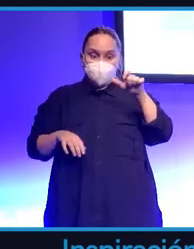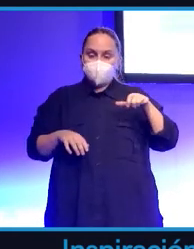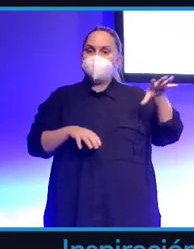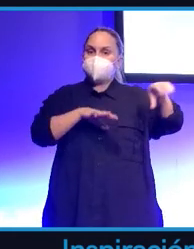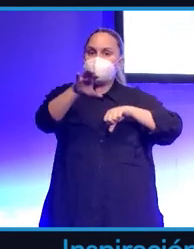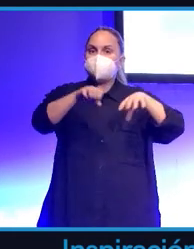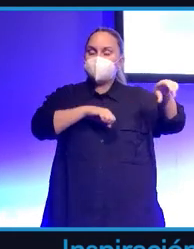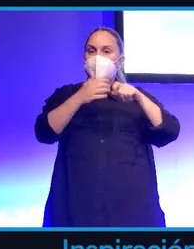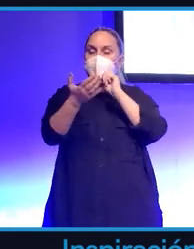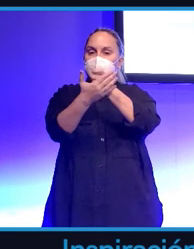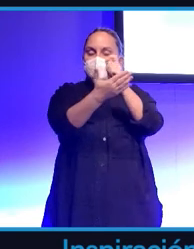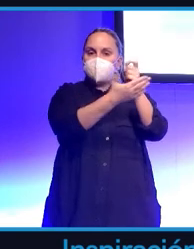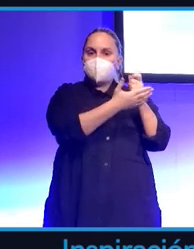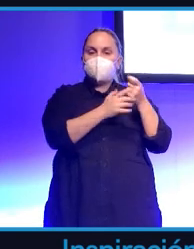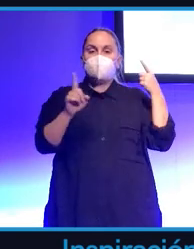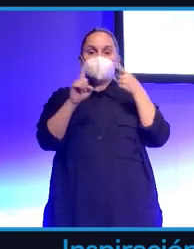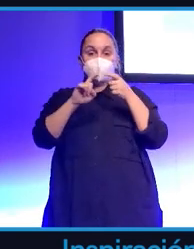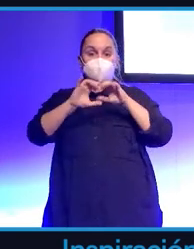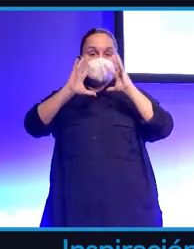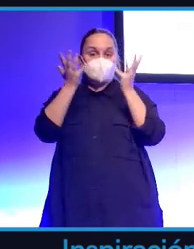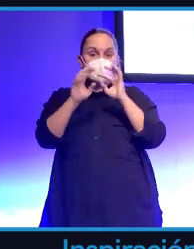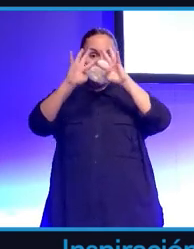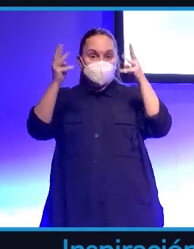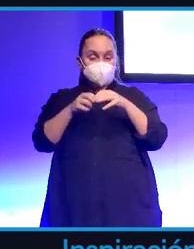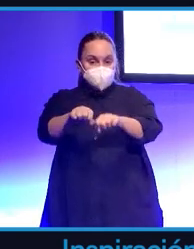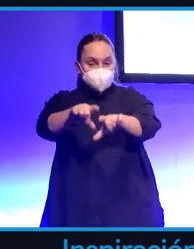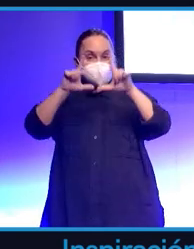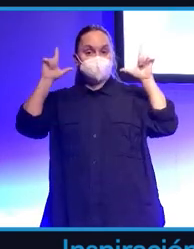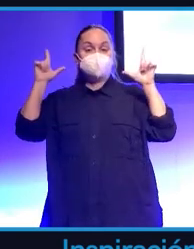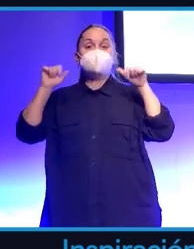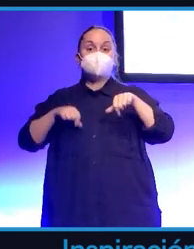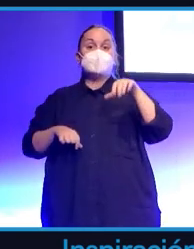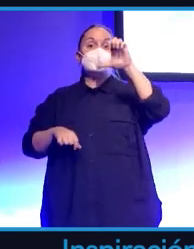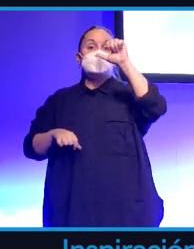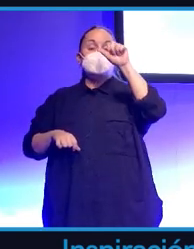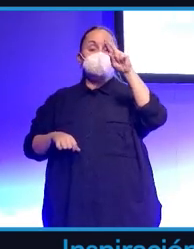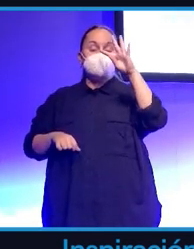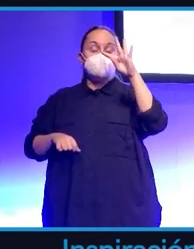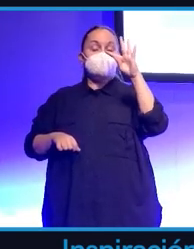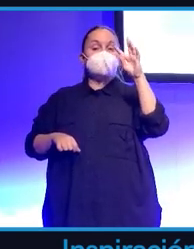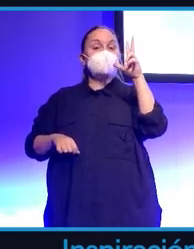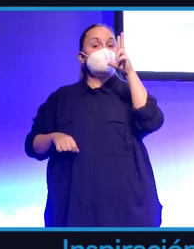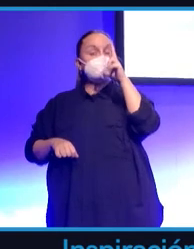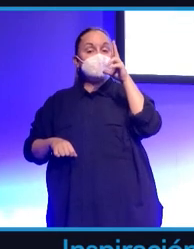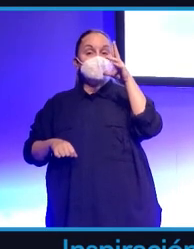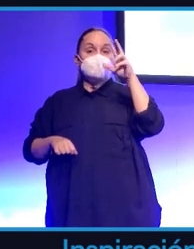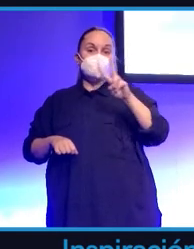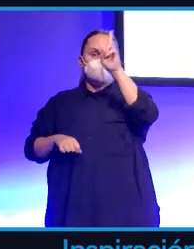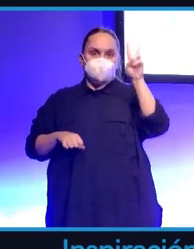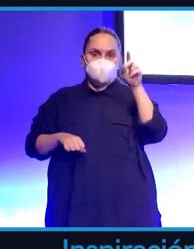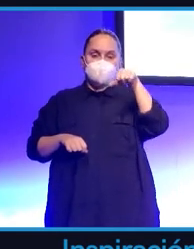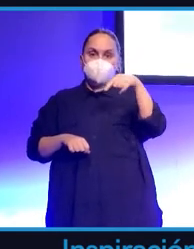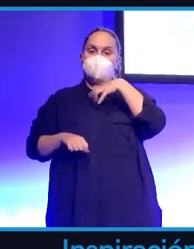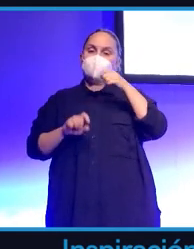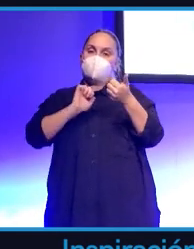propiedades en el metaverso en el caso de Earth2 es una réplica del mundo a escala 1-1 en el que ya podéis comprar parcelas